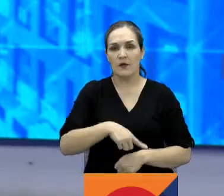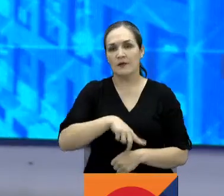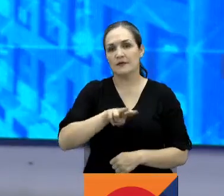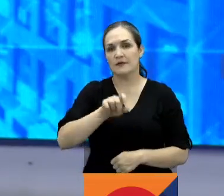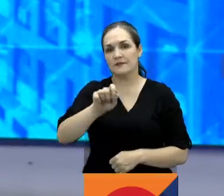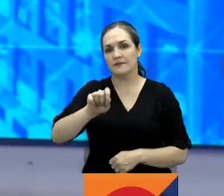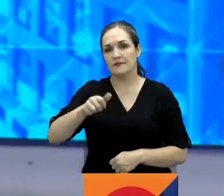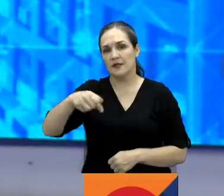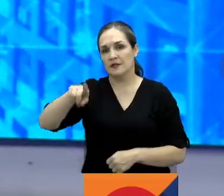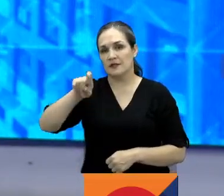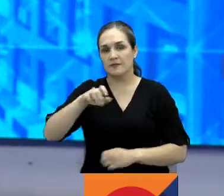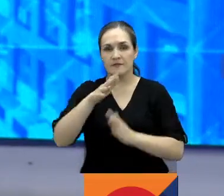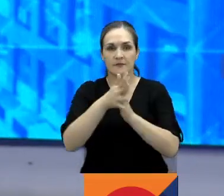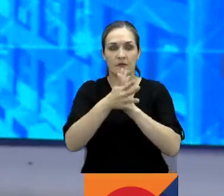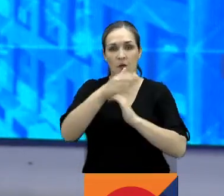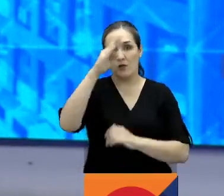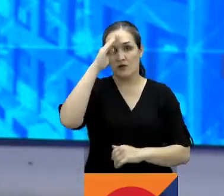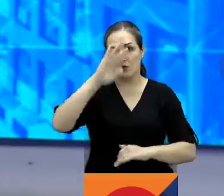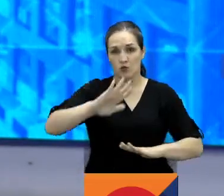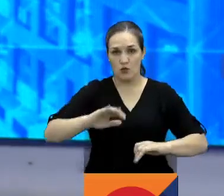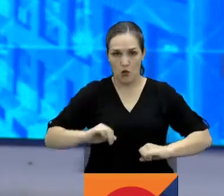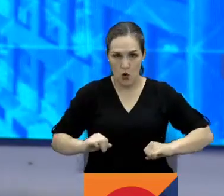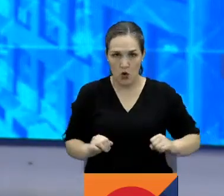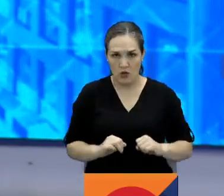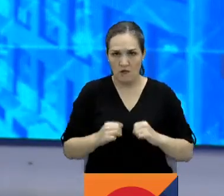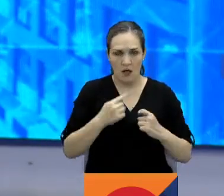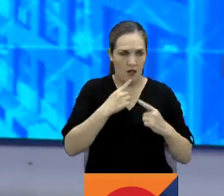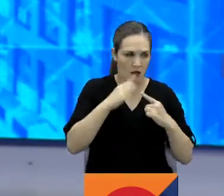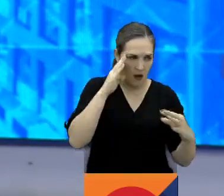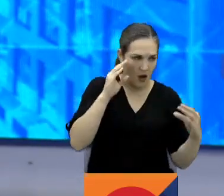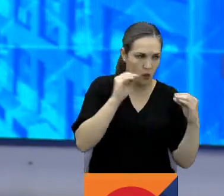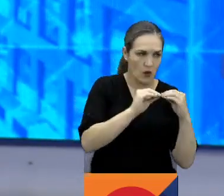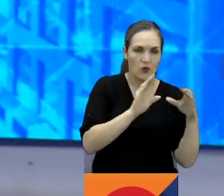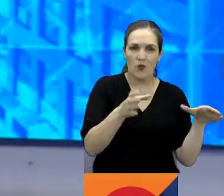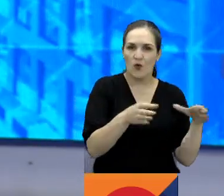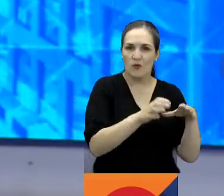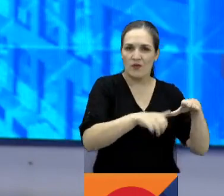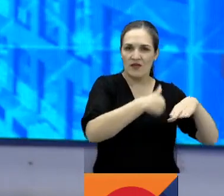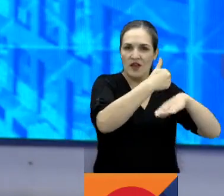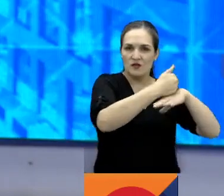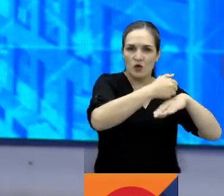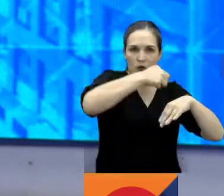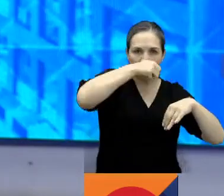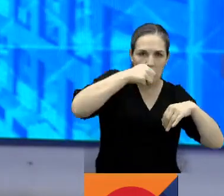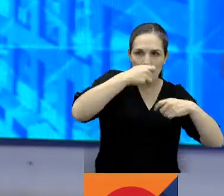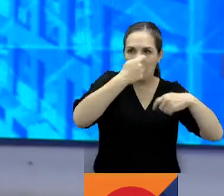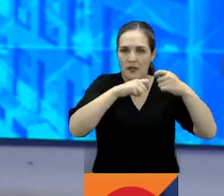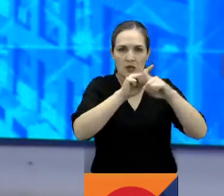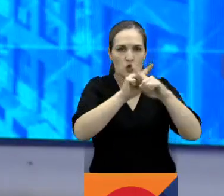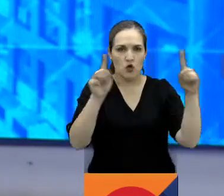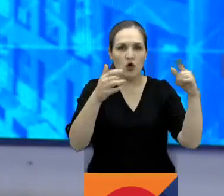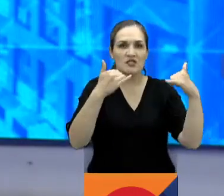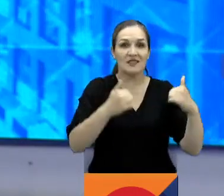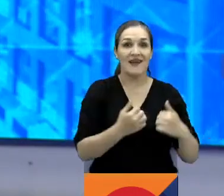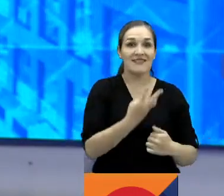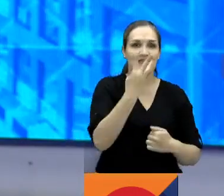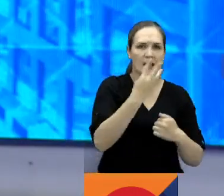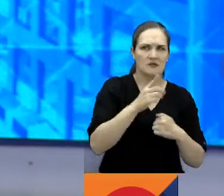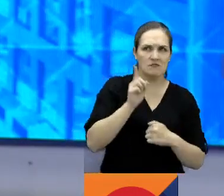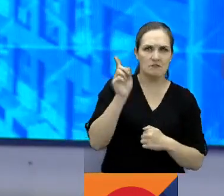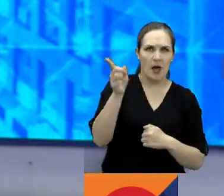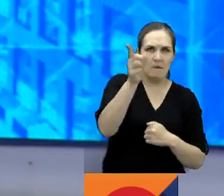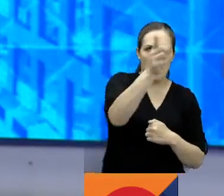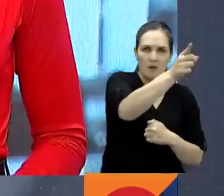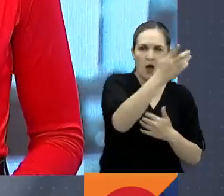La Policía Metropolitana de Bogotá, en coordinación con la Dirección de Antinarcóticos, realizó tres operativos en la capital del país en contra del